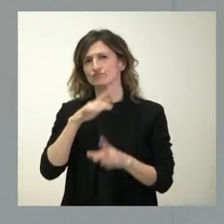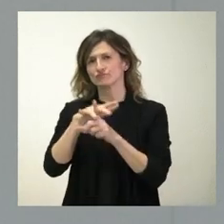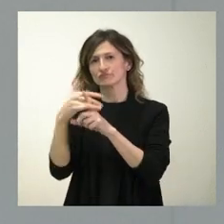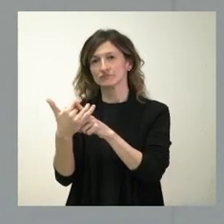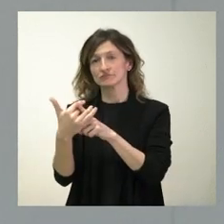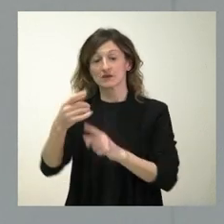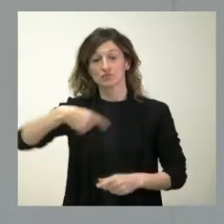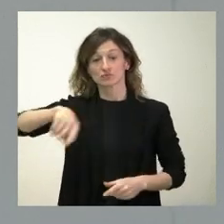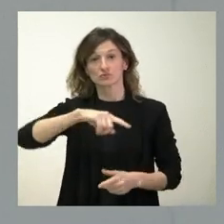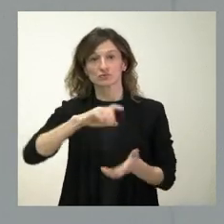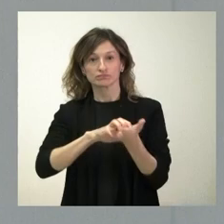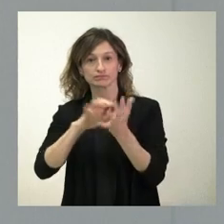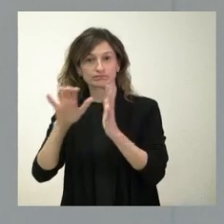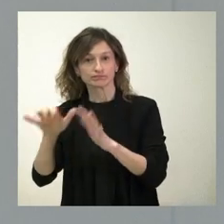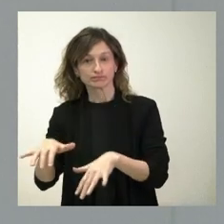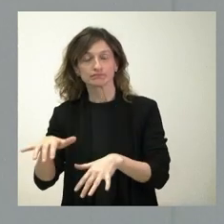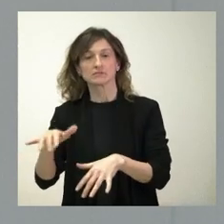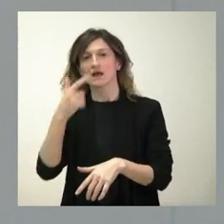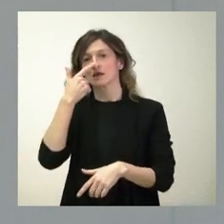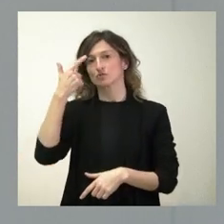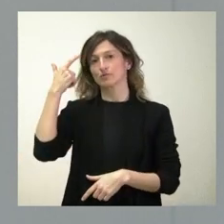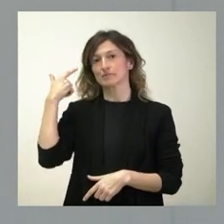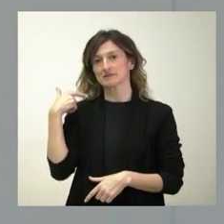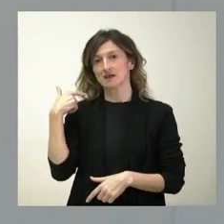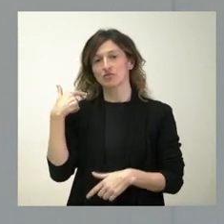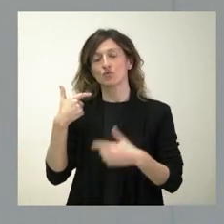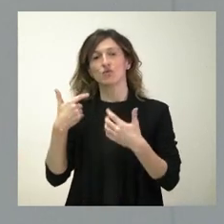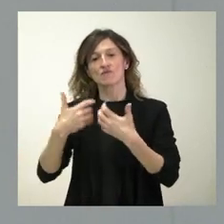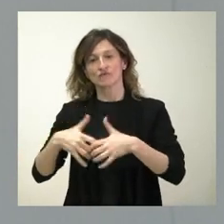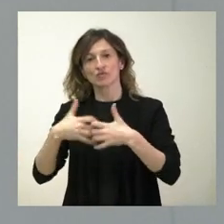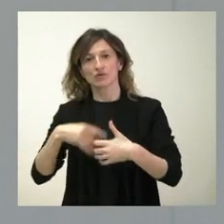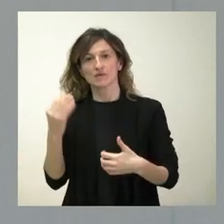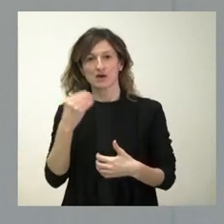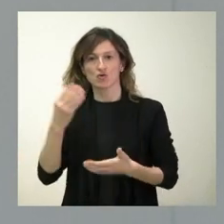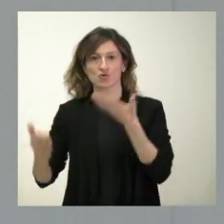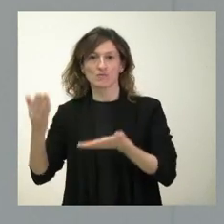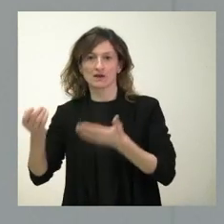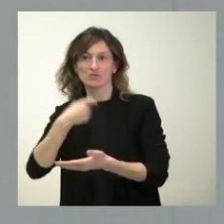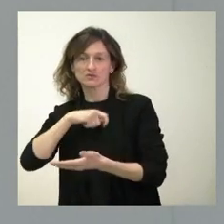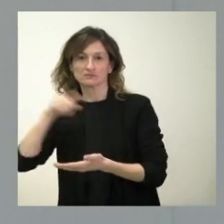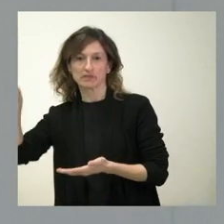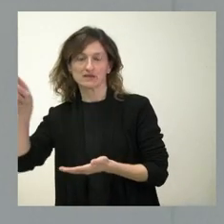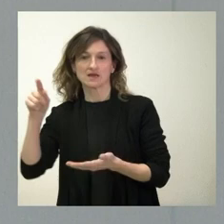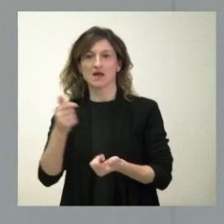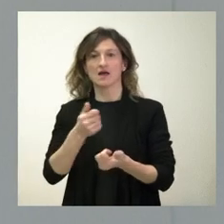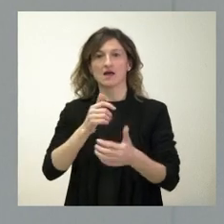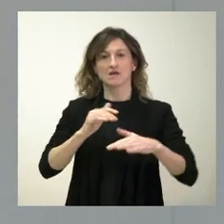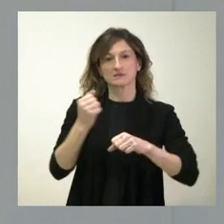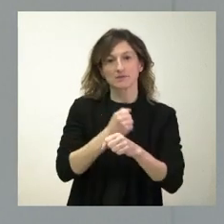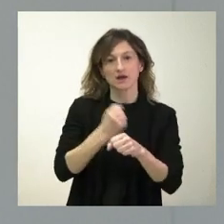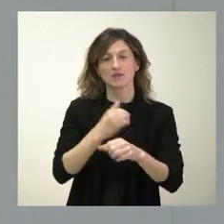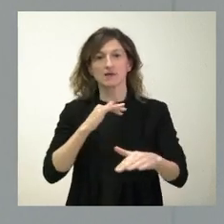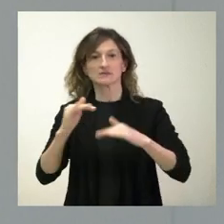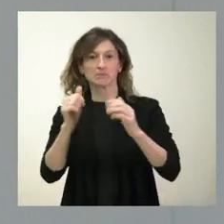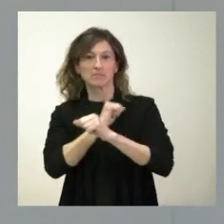que la nuestra es una comunidad autónoma que el año pasado funcionó mejor que la media española en activos, en ocupados y en bajada de paro. Que